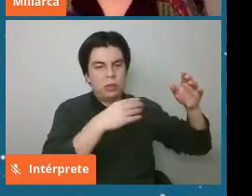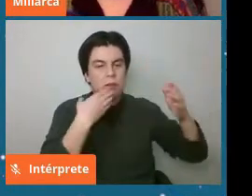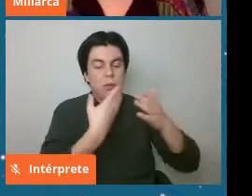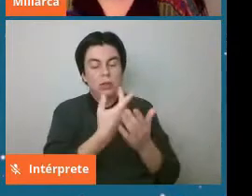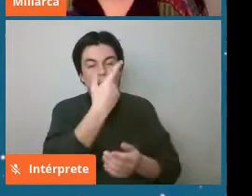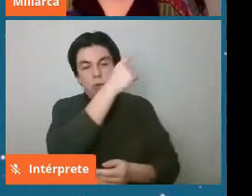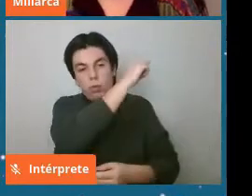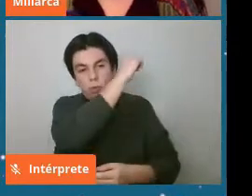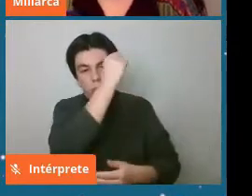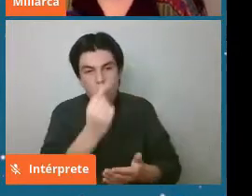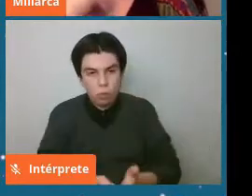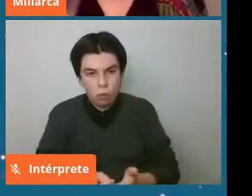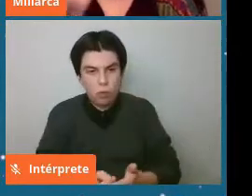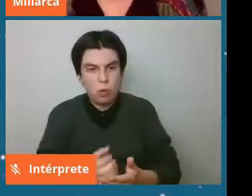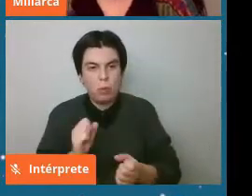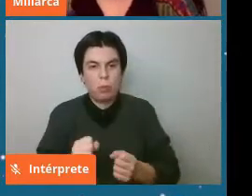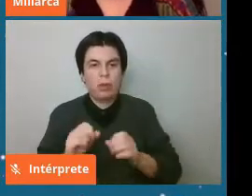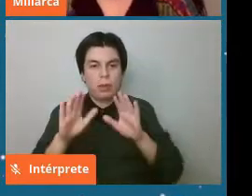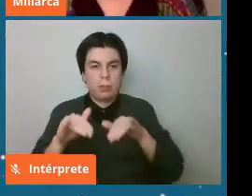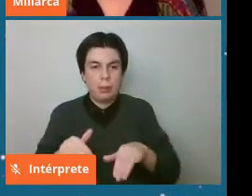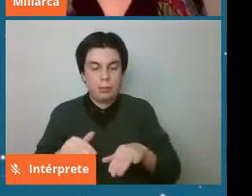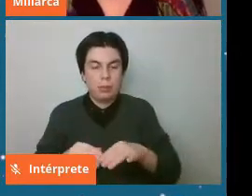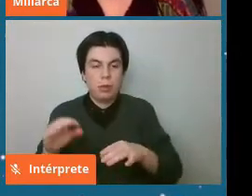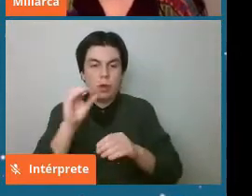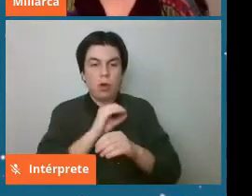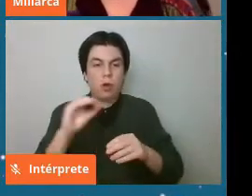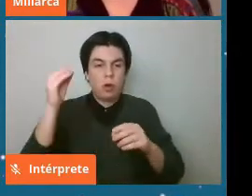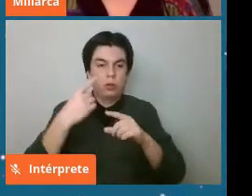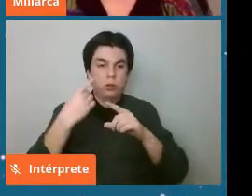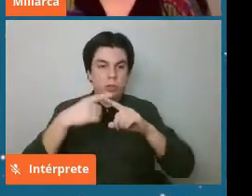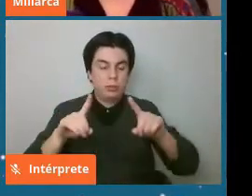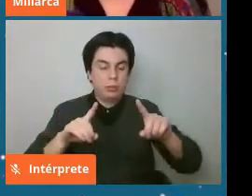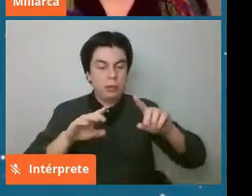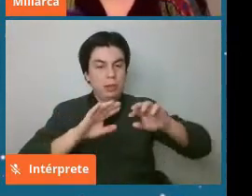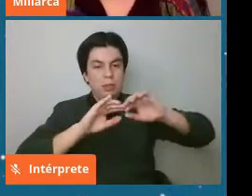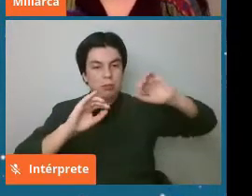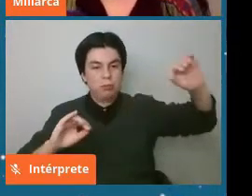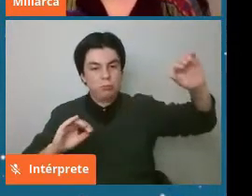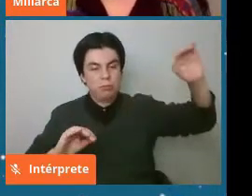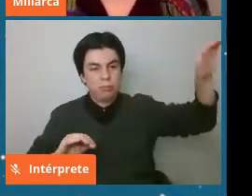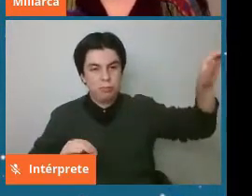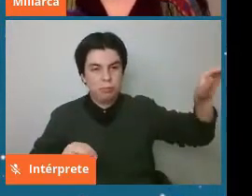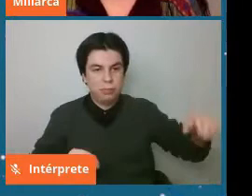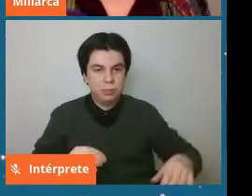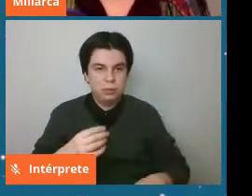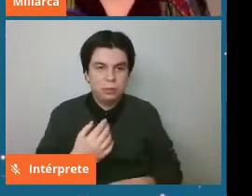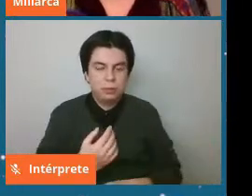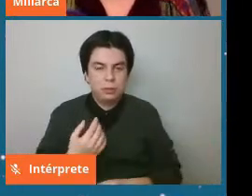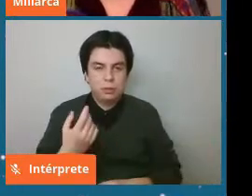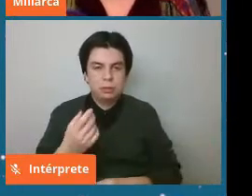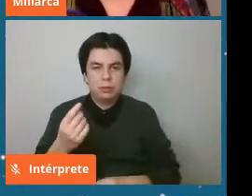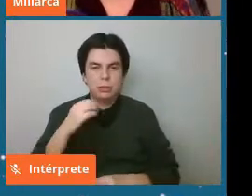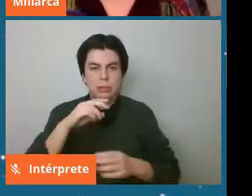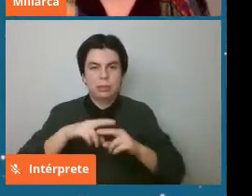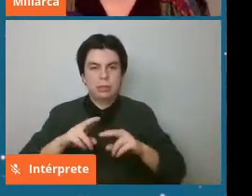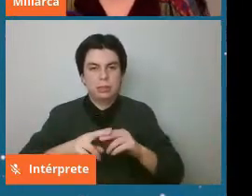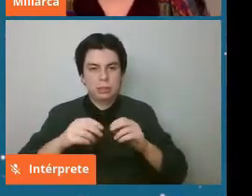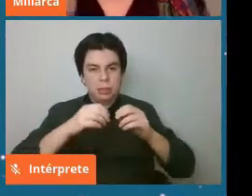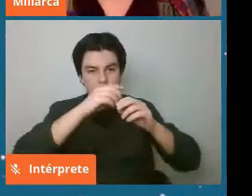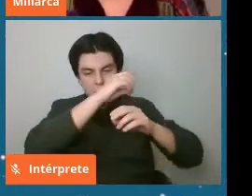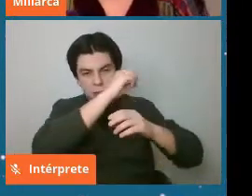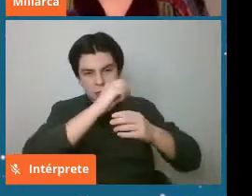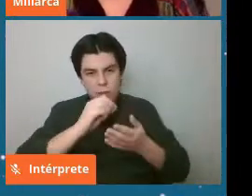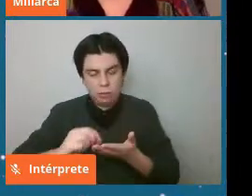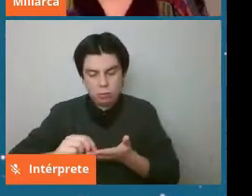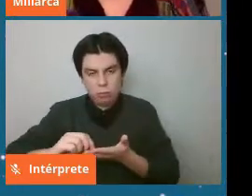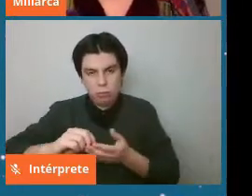uno puede tener la misma composición o puede no tener la misma composición y va a generar entonces una elipse de dispersión del material